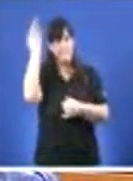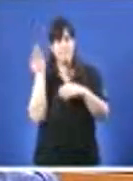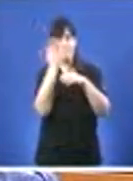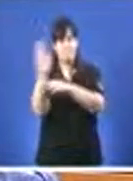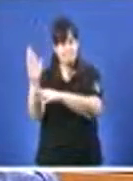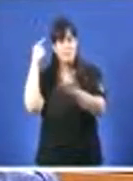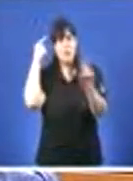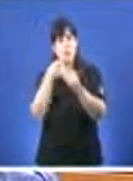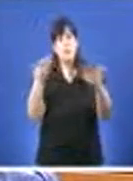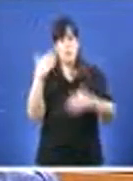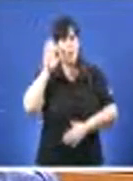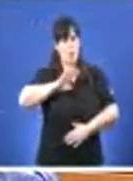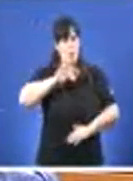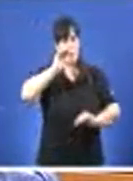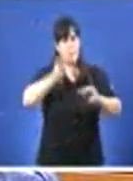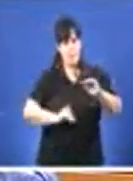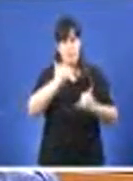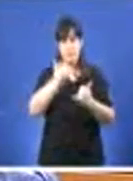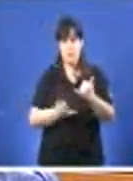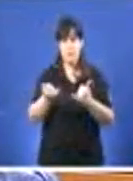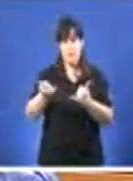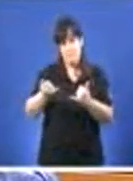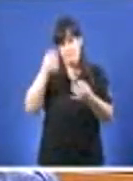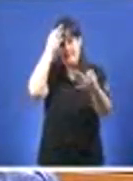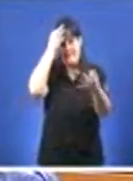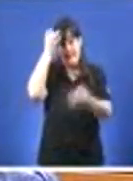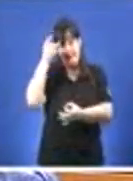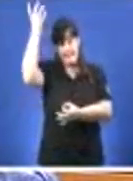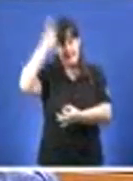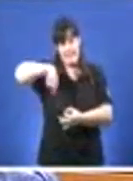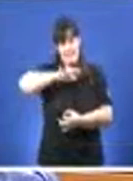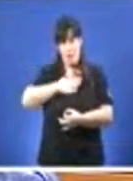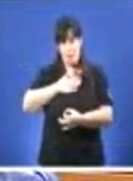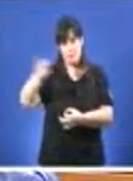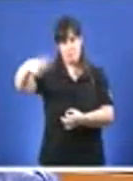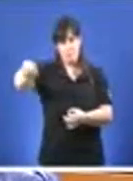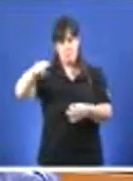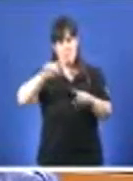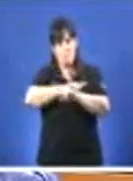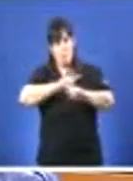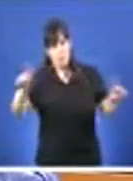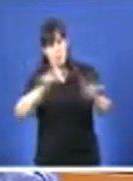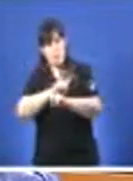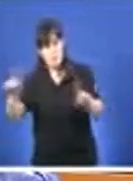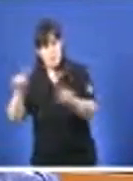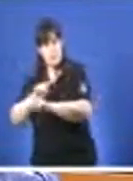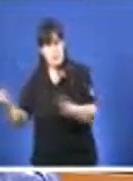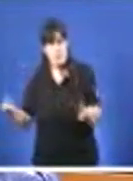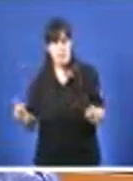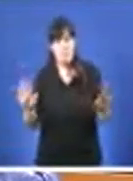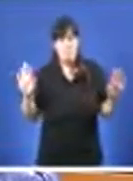prever a corrupción. Todas foron vetadas por vostede, pero ao mesmo tempo vostede non tivo ninguna